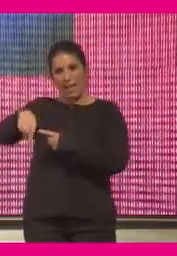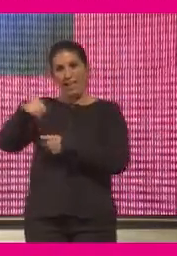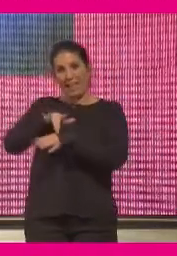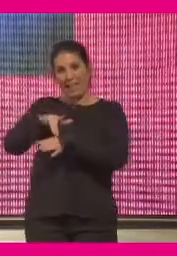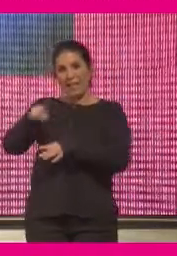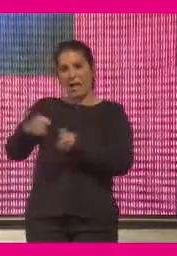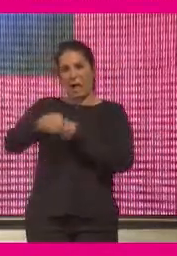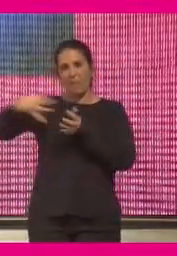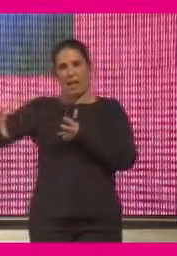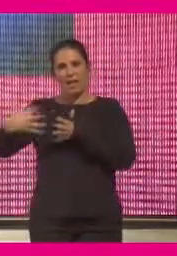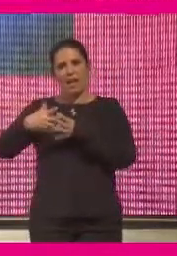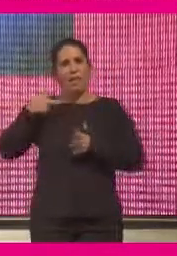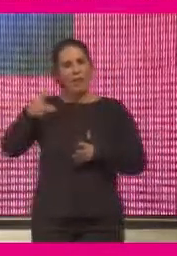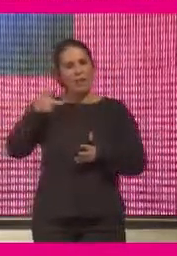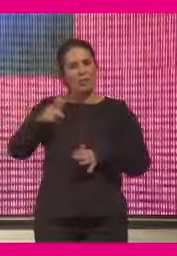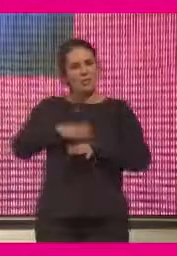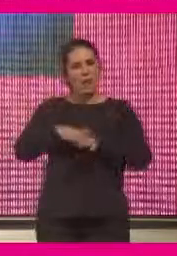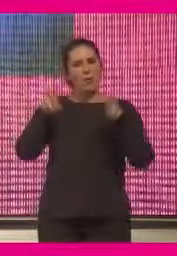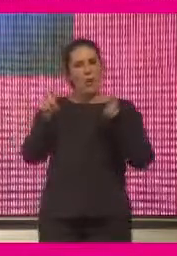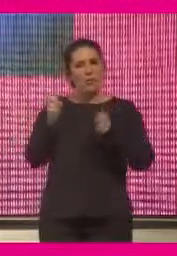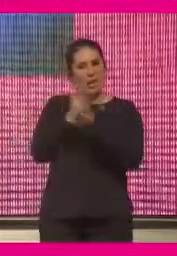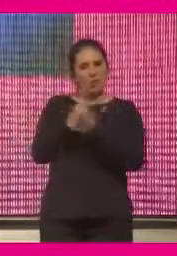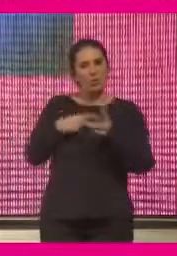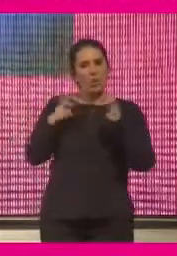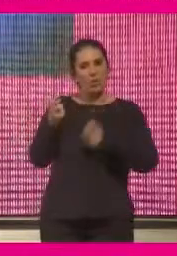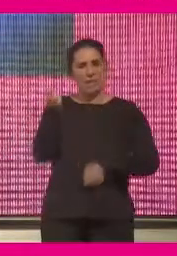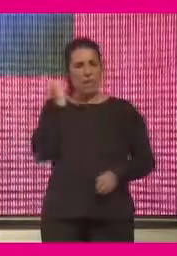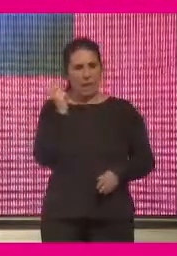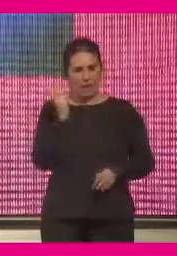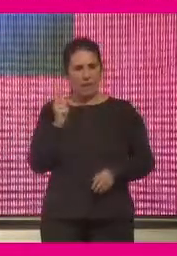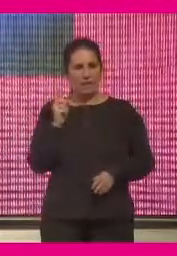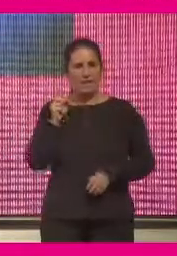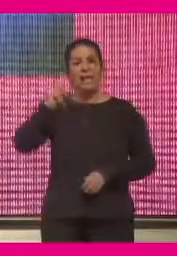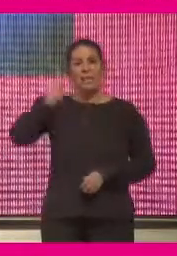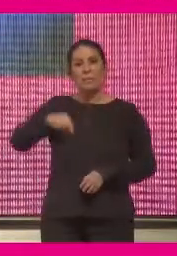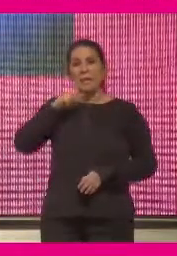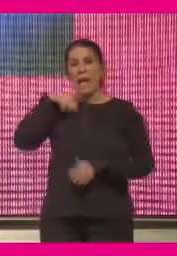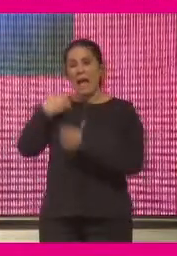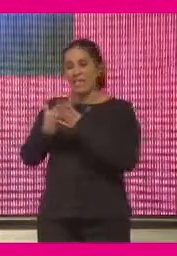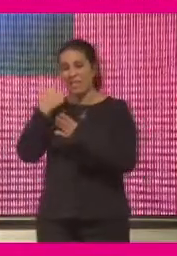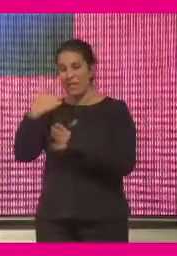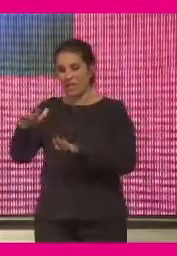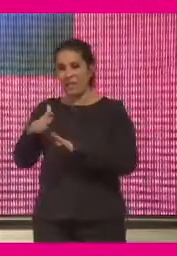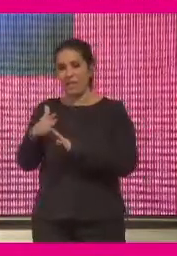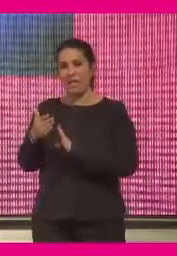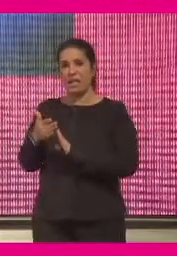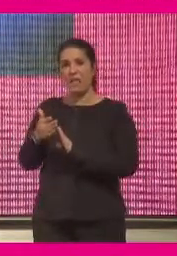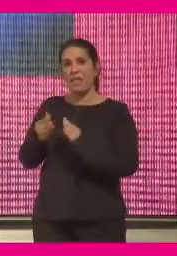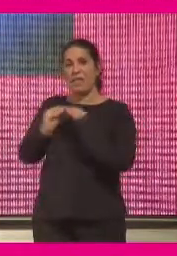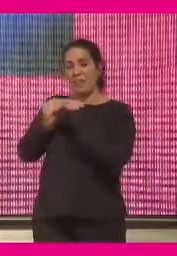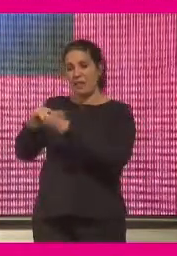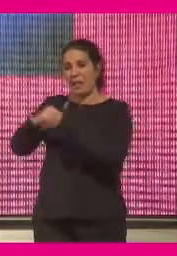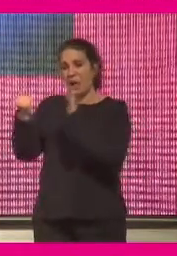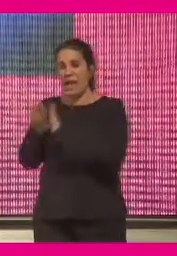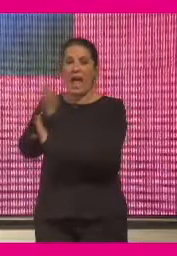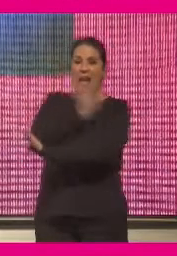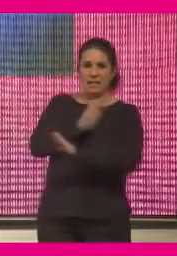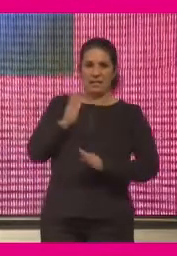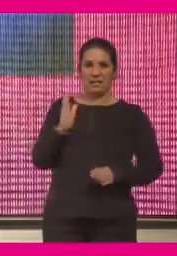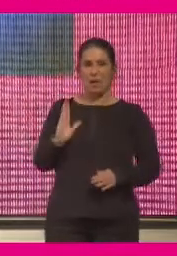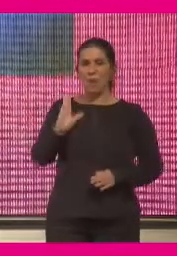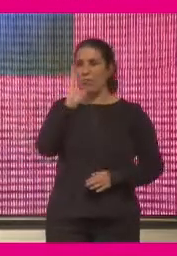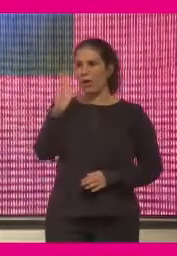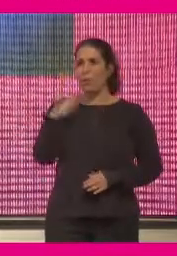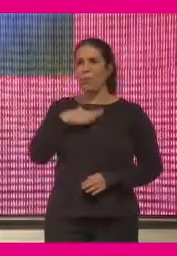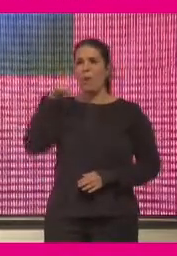ante los nuevos riesgos y las nuevas amenazas de ser mundo digital, incluso antes de que la tecnología se desarrolle. Porque quizás no